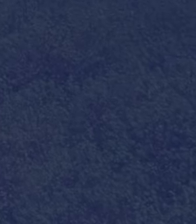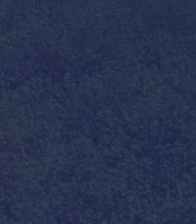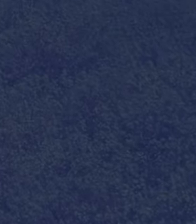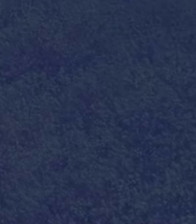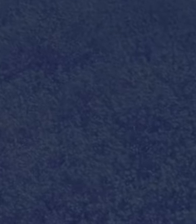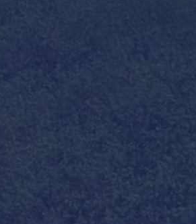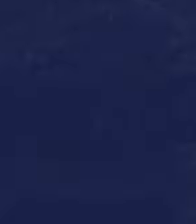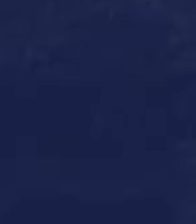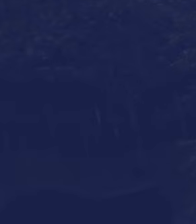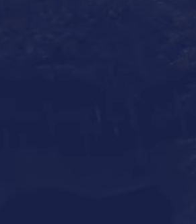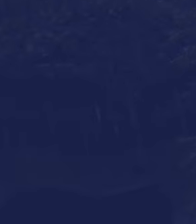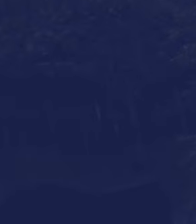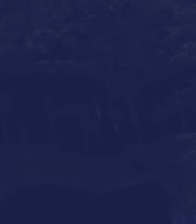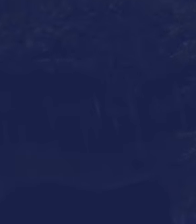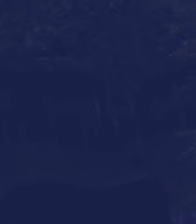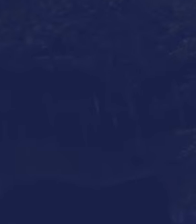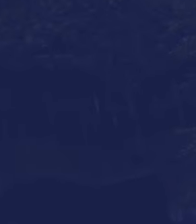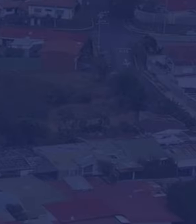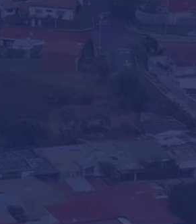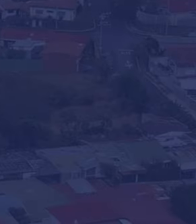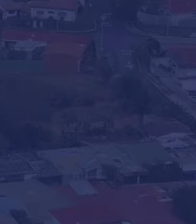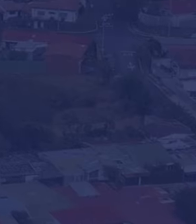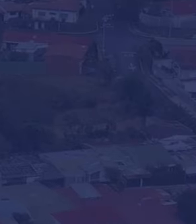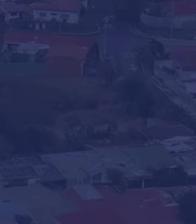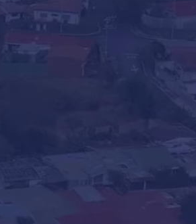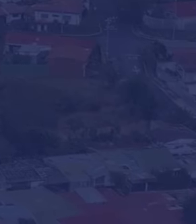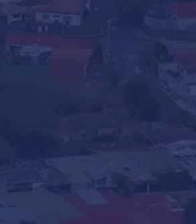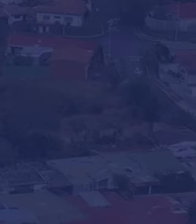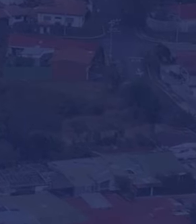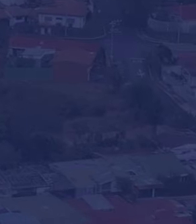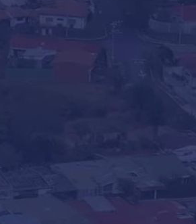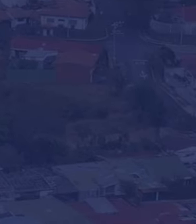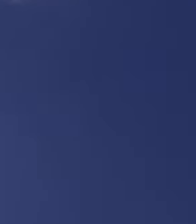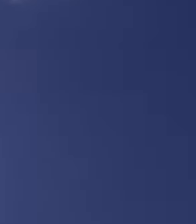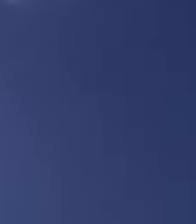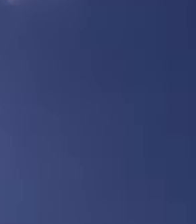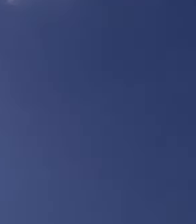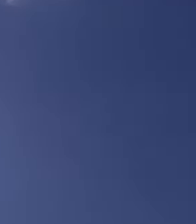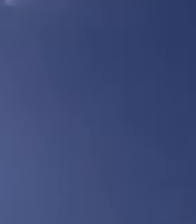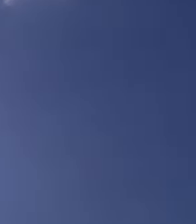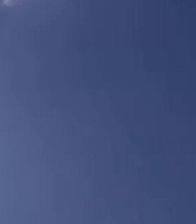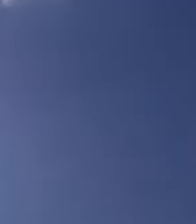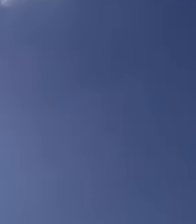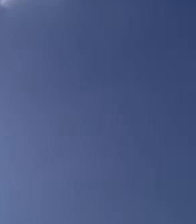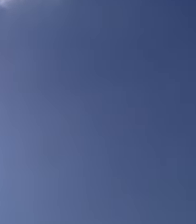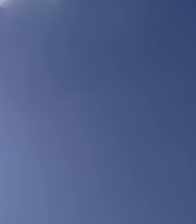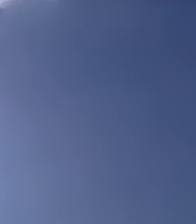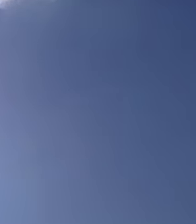propósito. Que la próxima generación crezca en un país mejor.